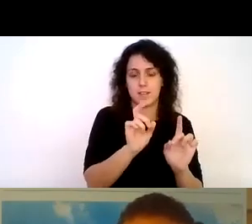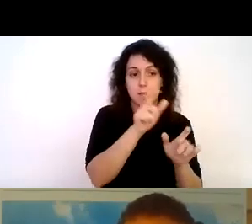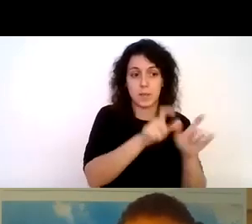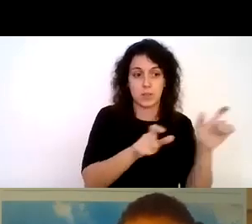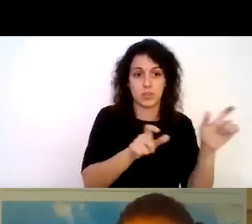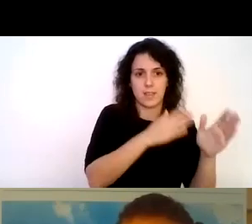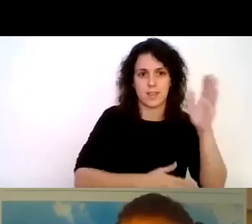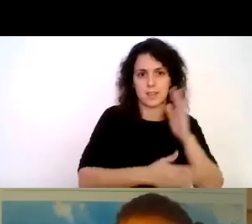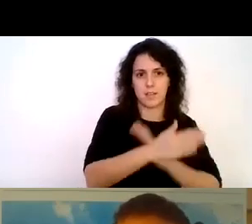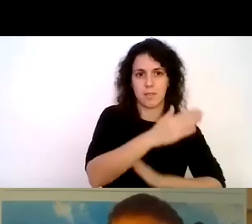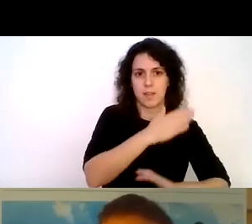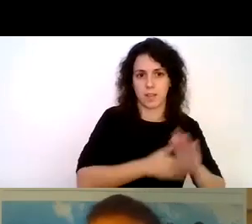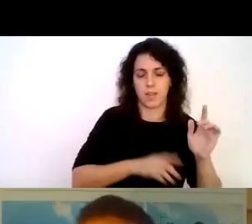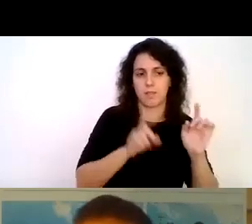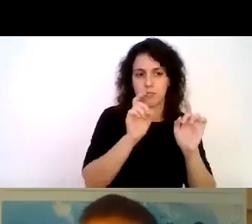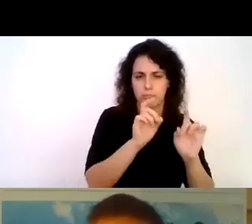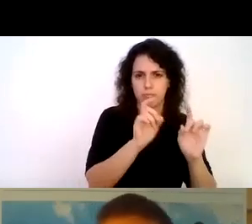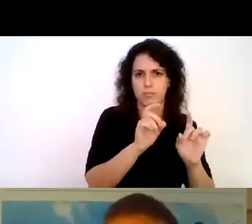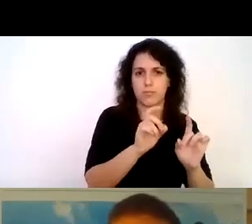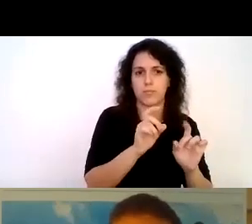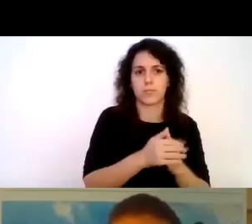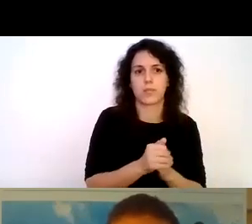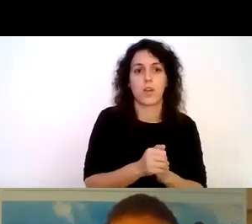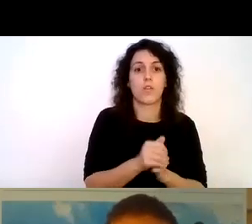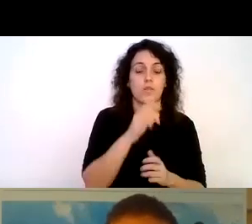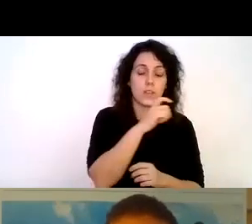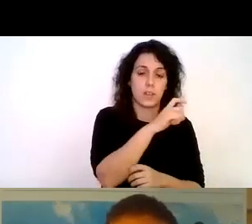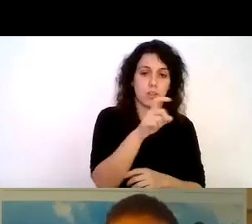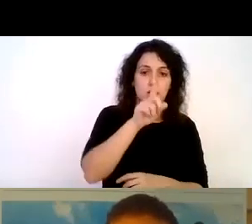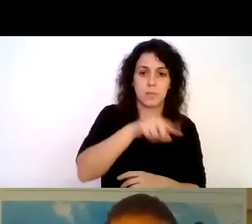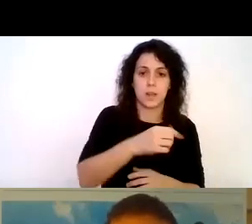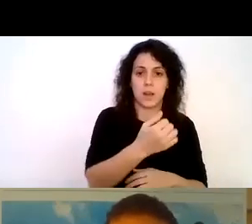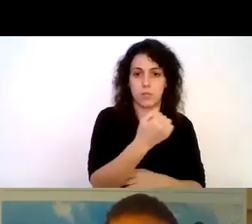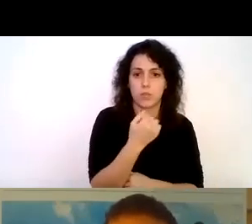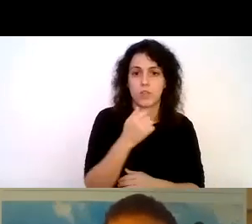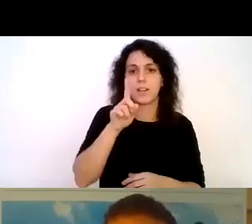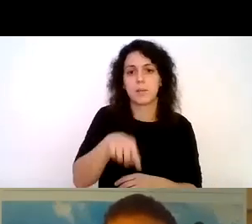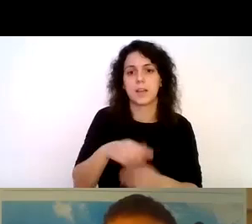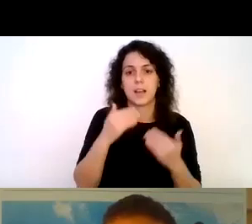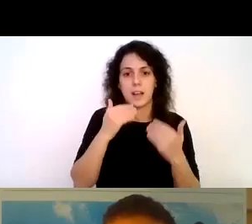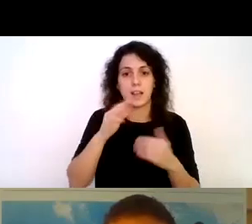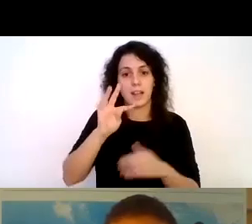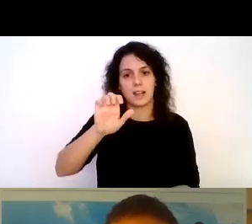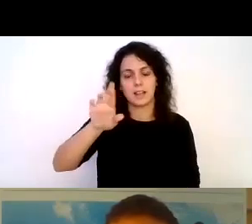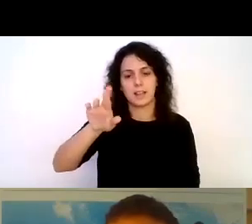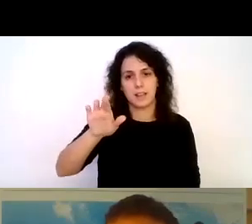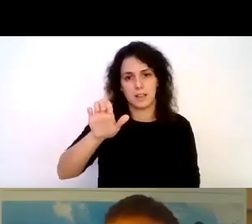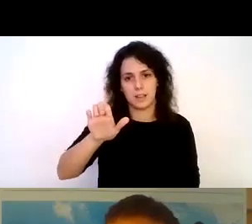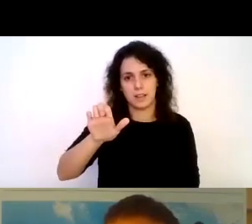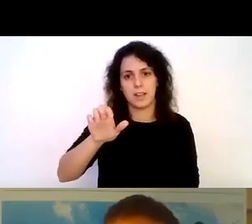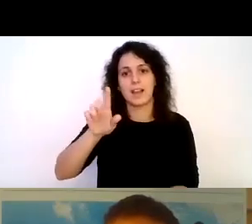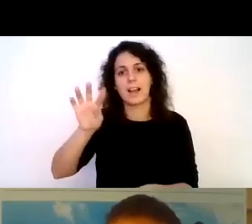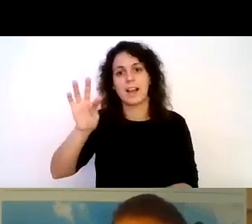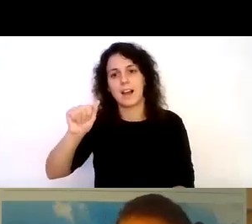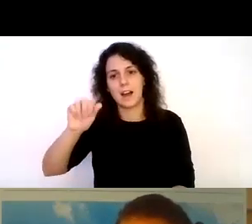discapacidad a través de la fundación también y agradecido enormemente a Tere y a Carlos